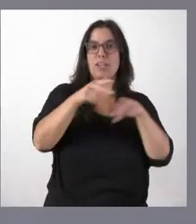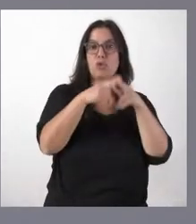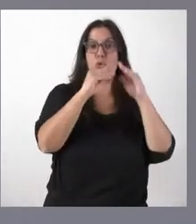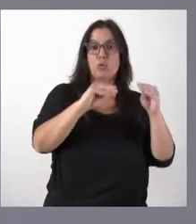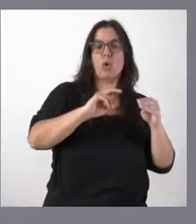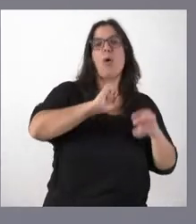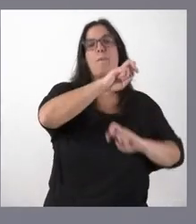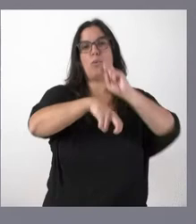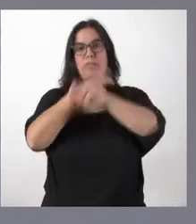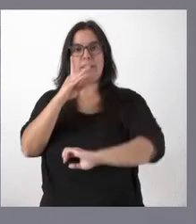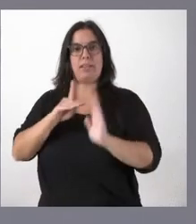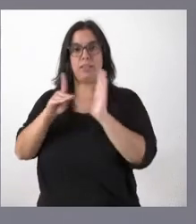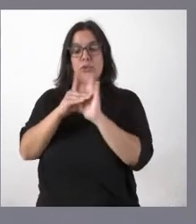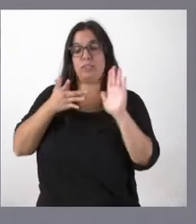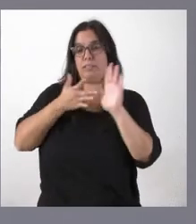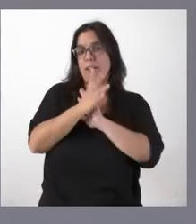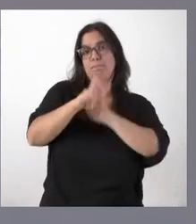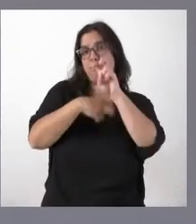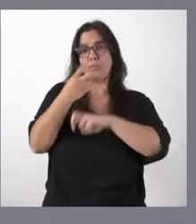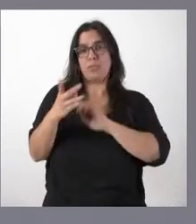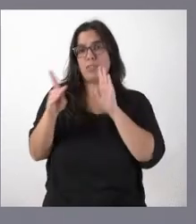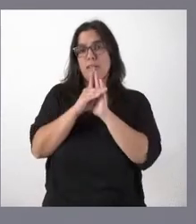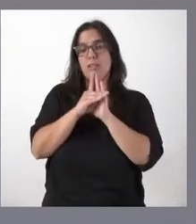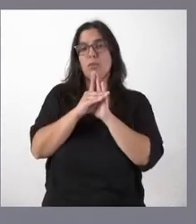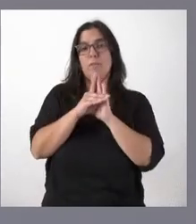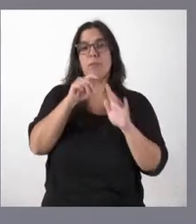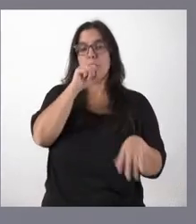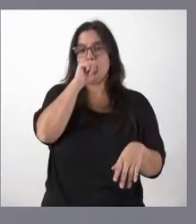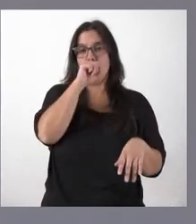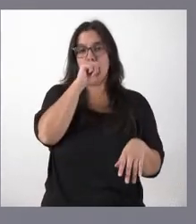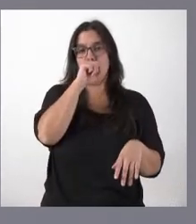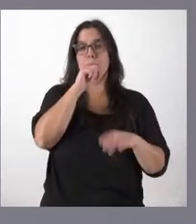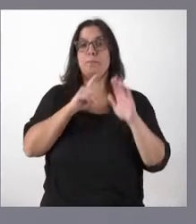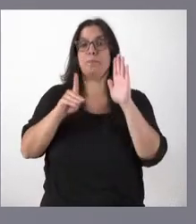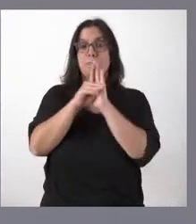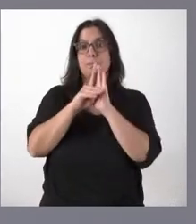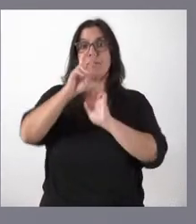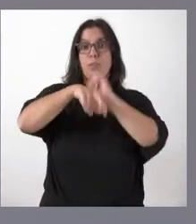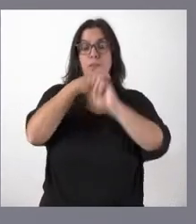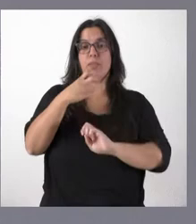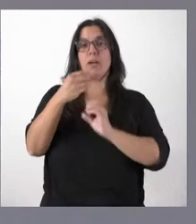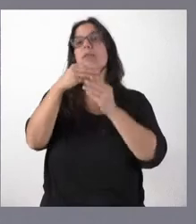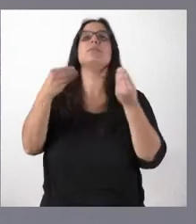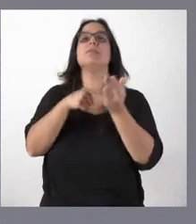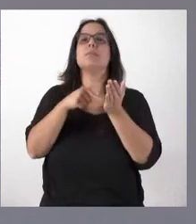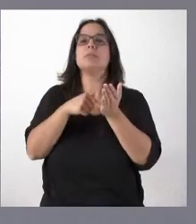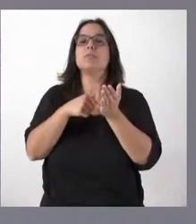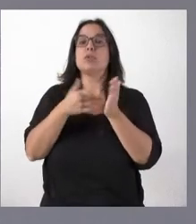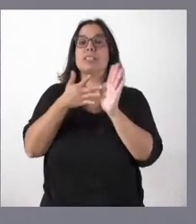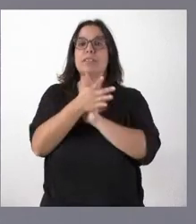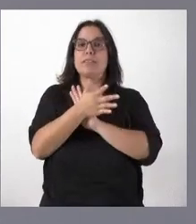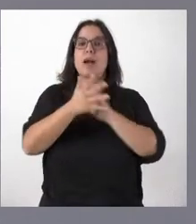En definitiva, es una modificación de decreto, la modificación de este decreto que impulsa el dimensionamiento de estas entidades